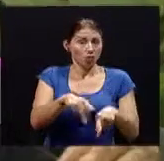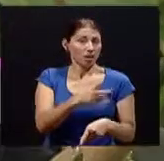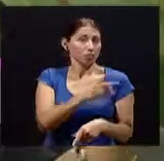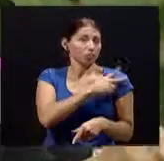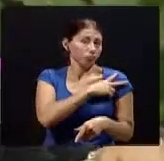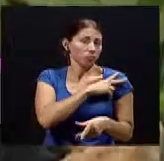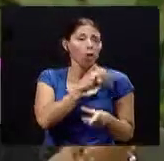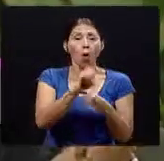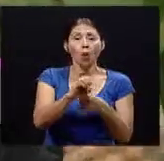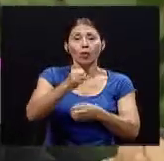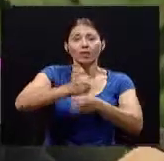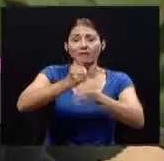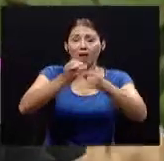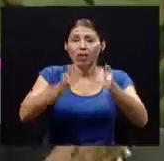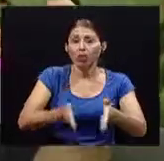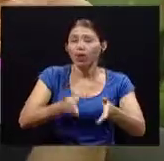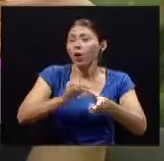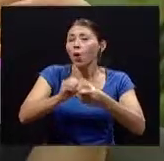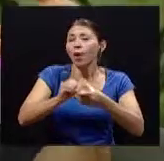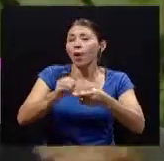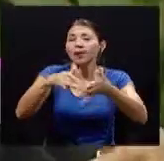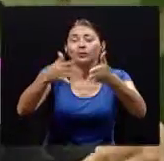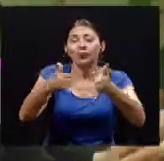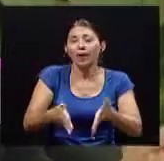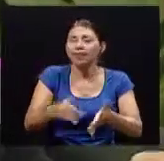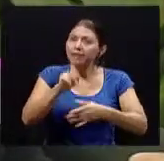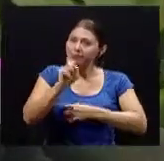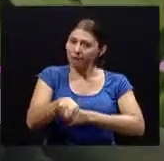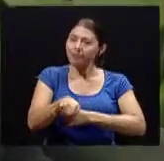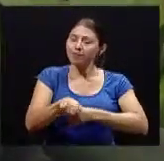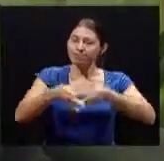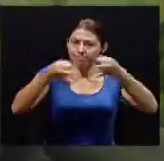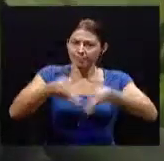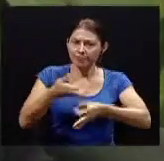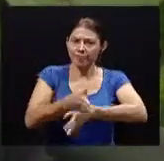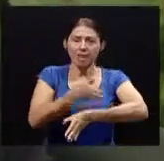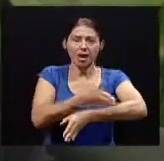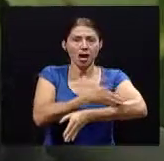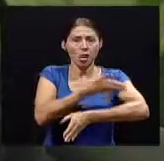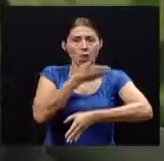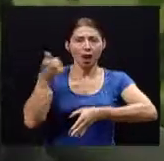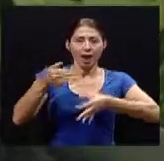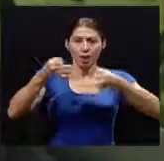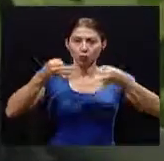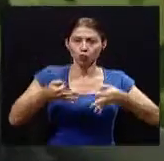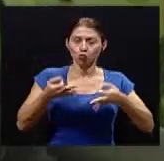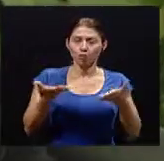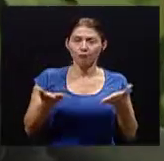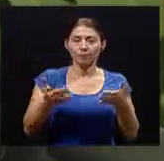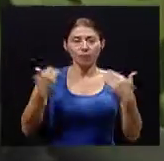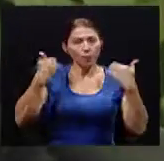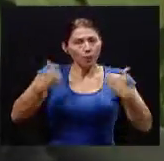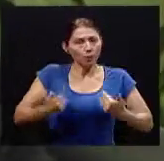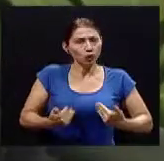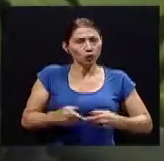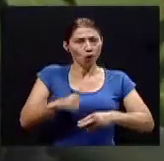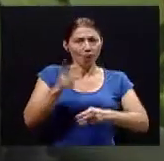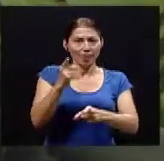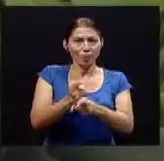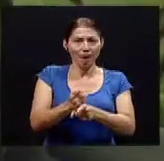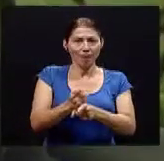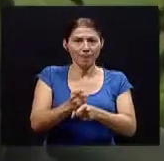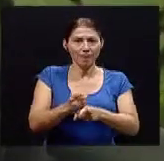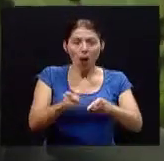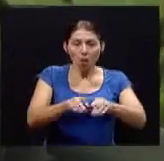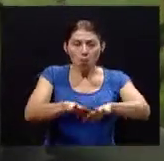posición adecuada un mobiliario adecuado disminuye las incapacidades y eso es tal vez